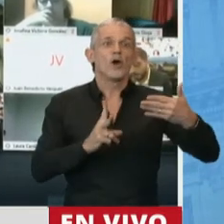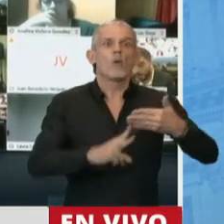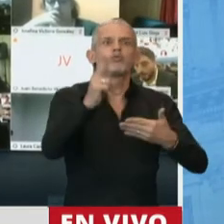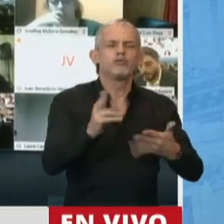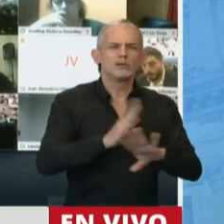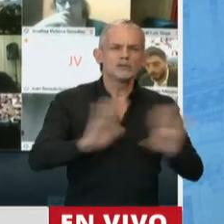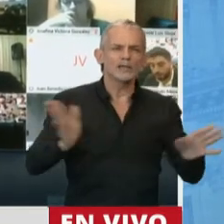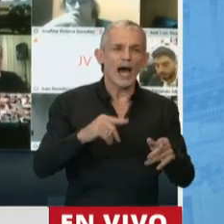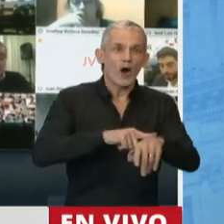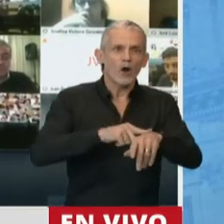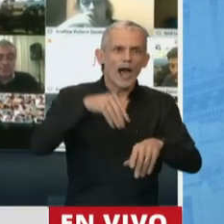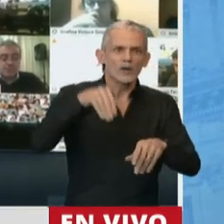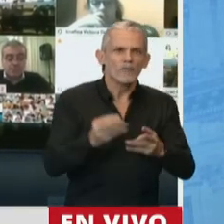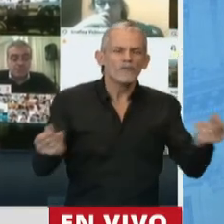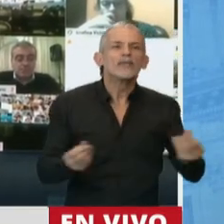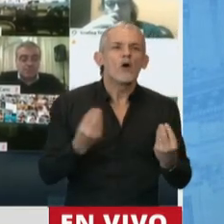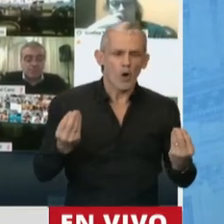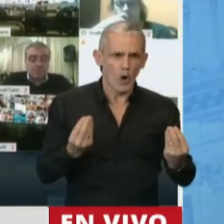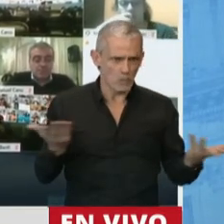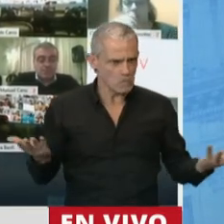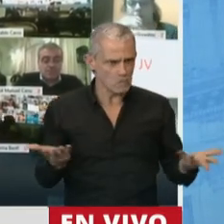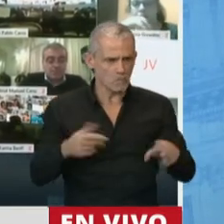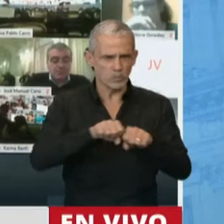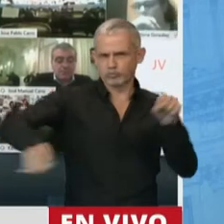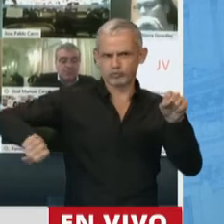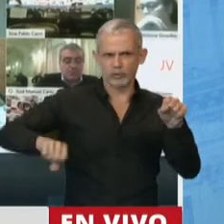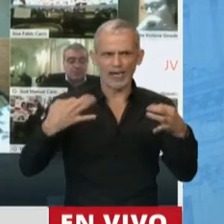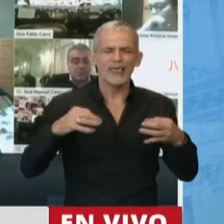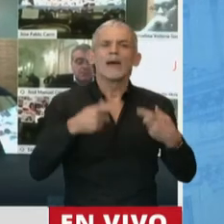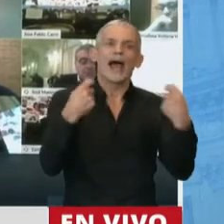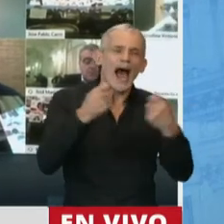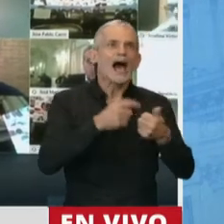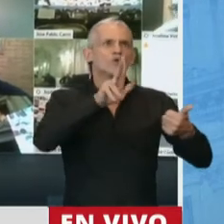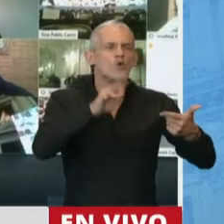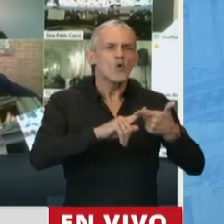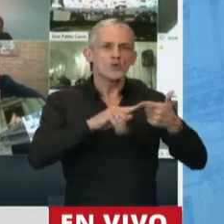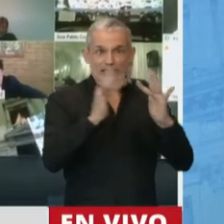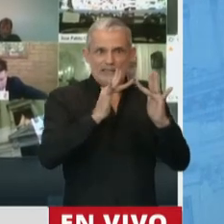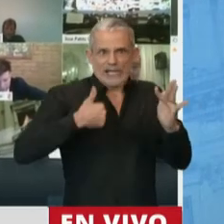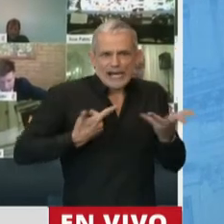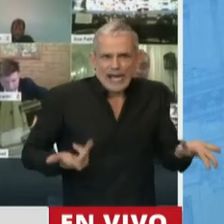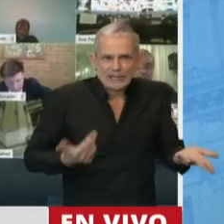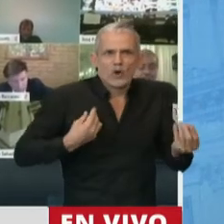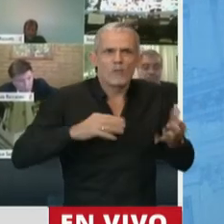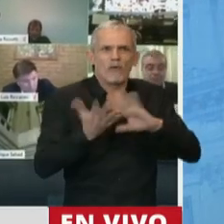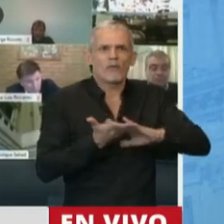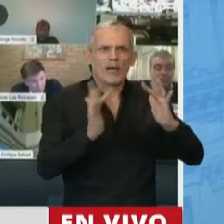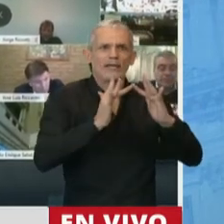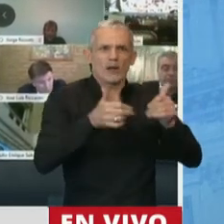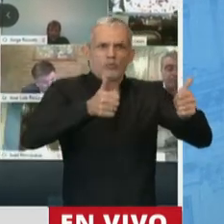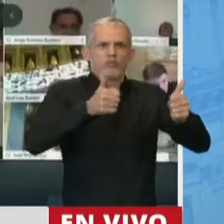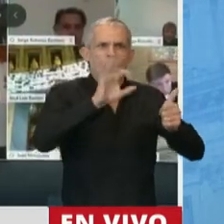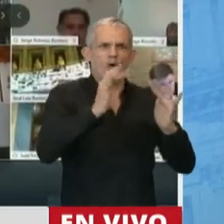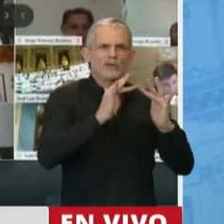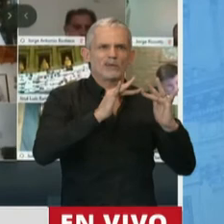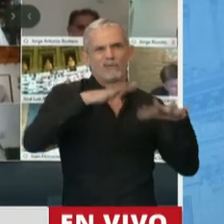al trabajo que se está pidiendo, el espacio, la infraestructura, gasto, conectividad, también esta conectividad que nos pone en contacto con